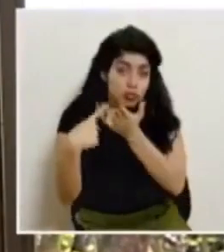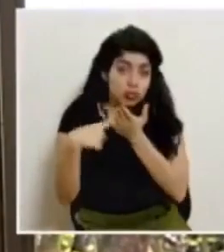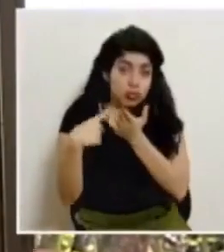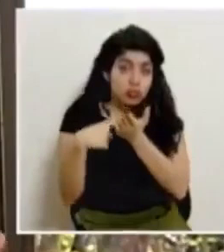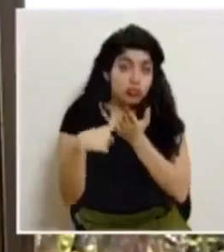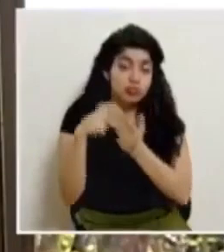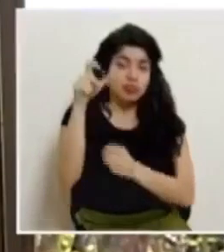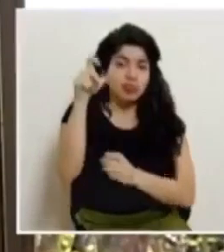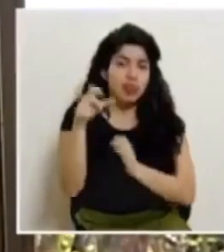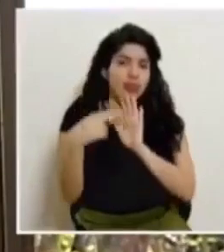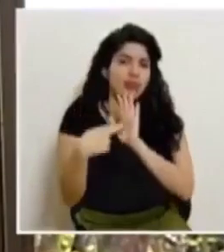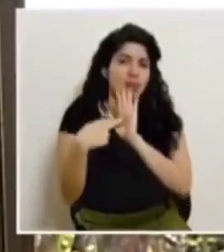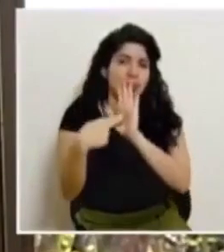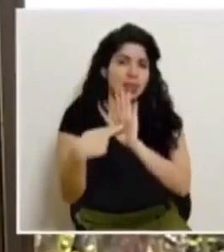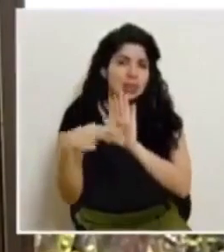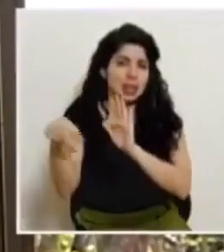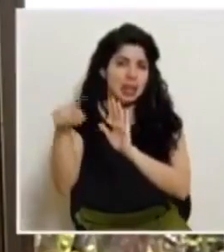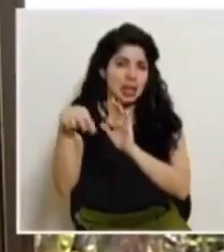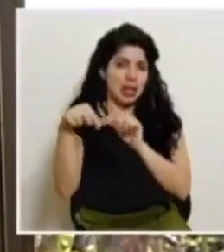representantes de estas áreas.